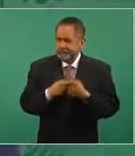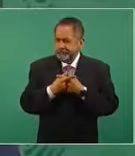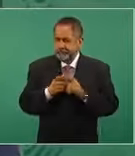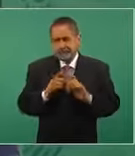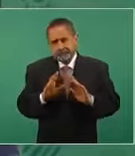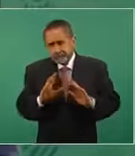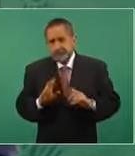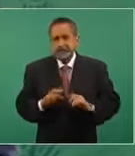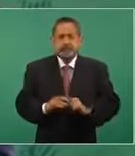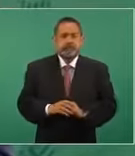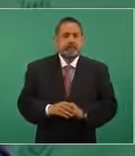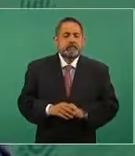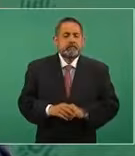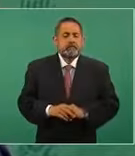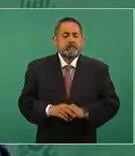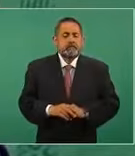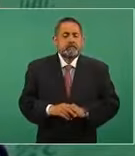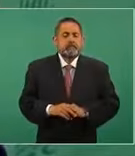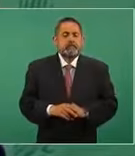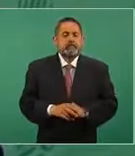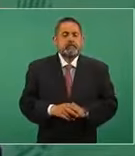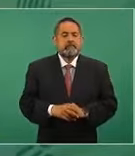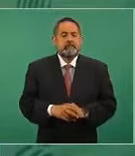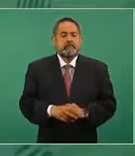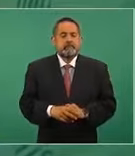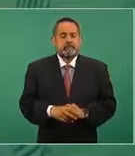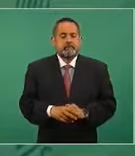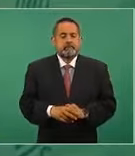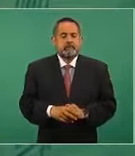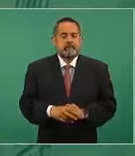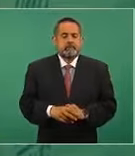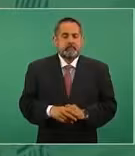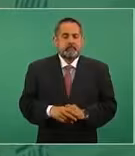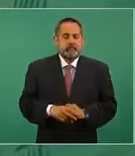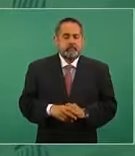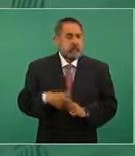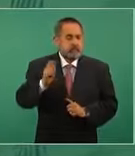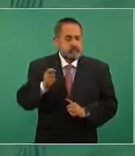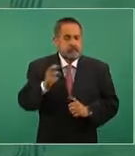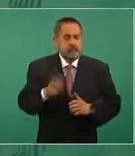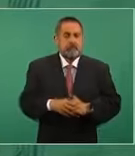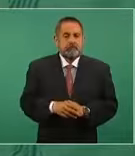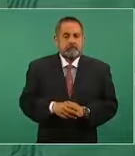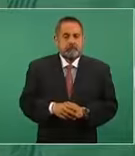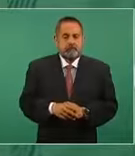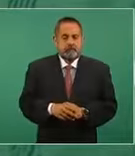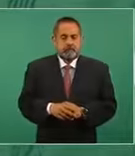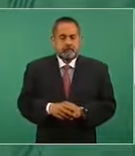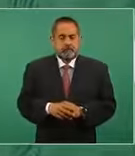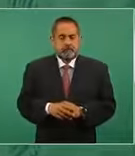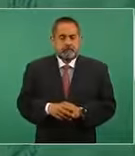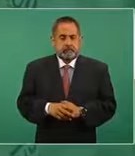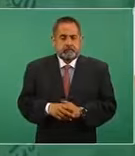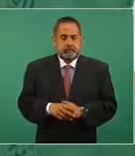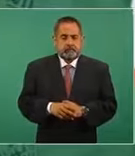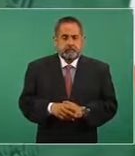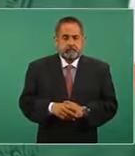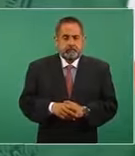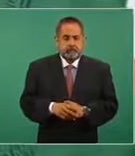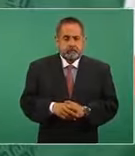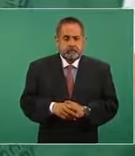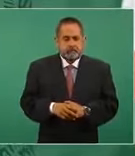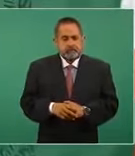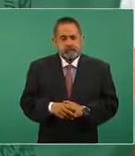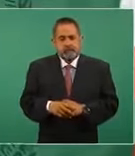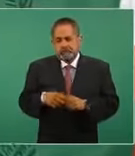Desde luego que se hicieron todos estos cambios y se afectó a los trabajadores, es